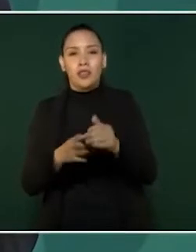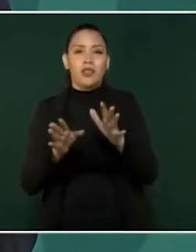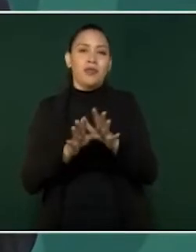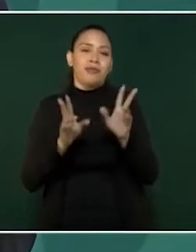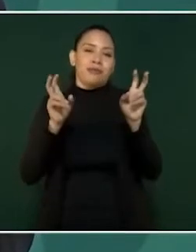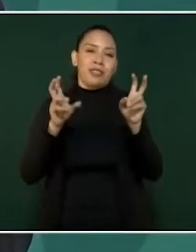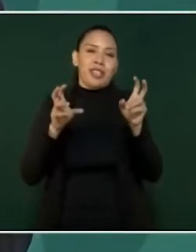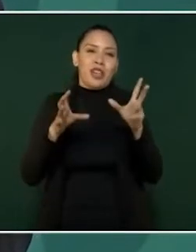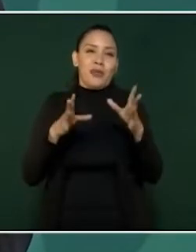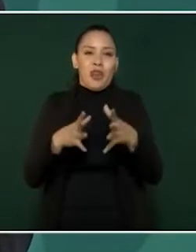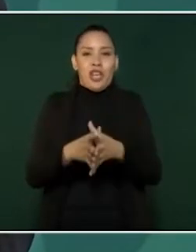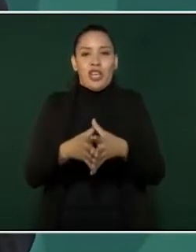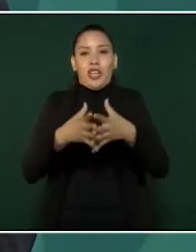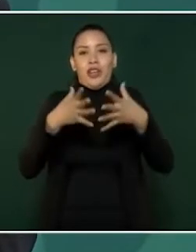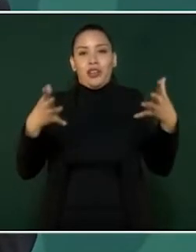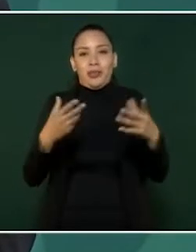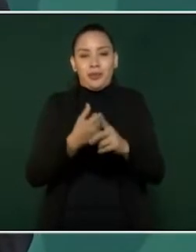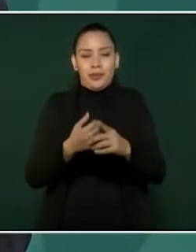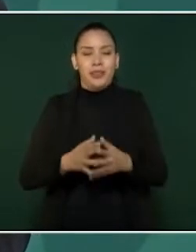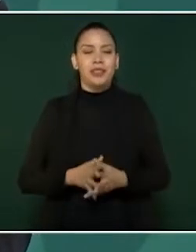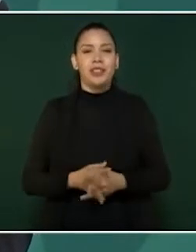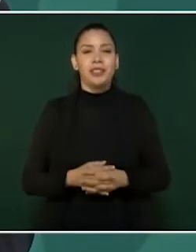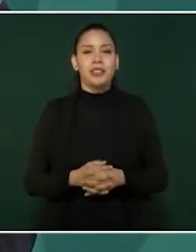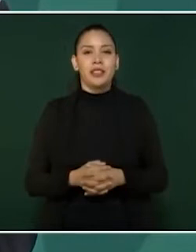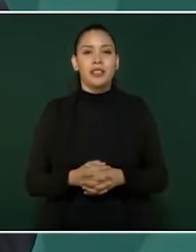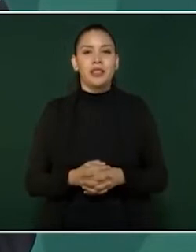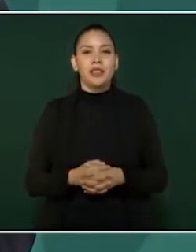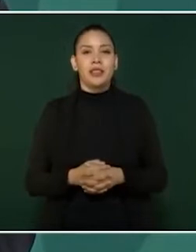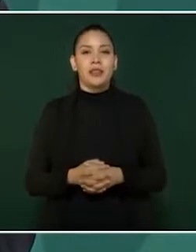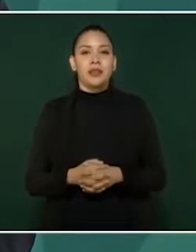tratando el tema,